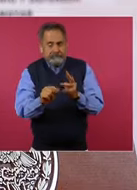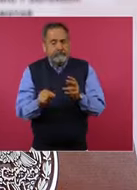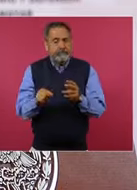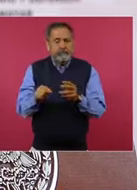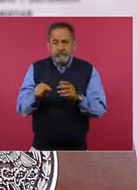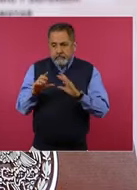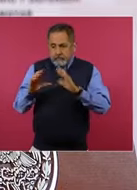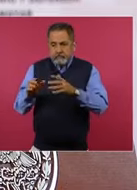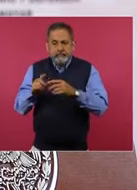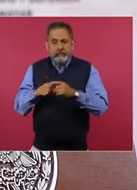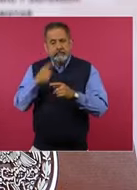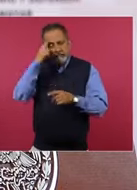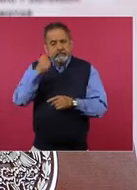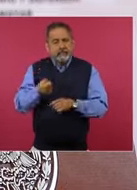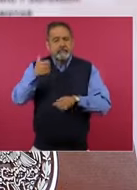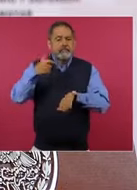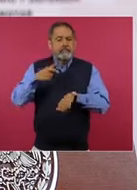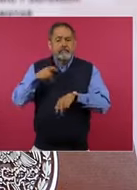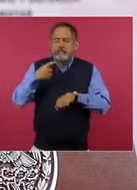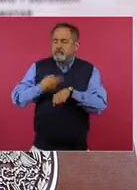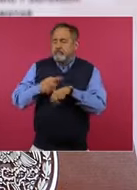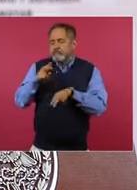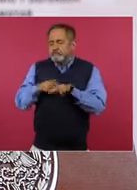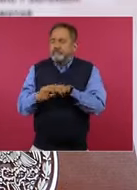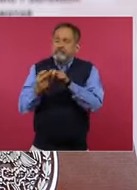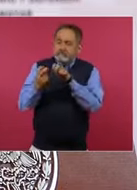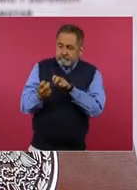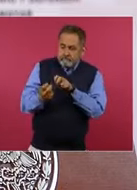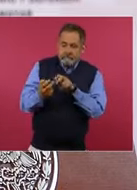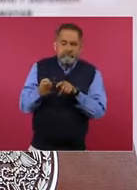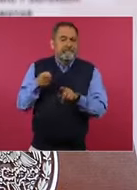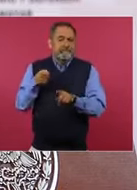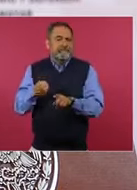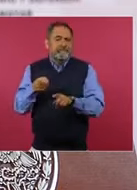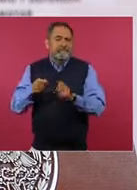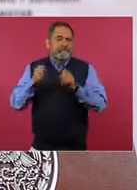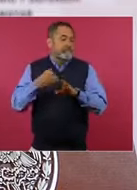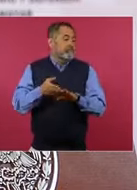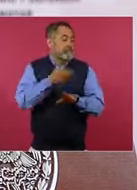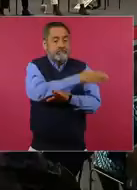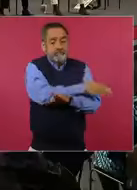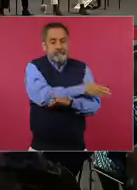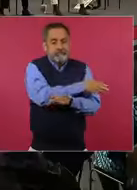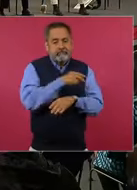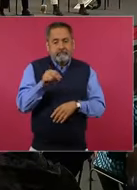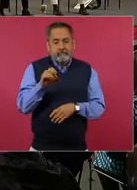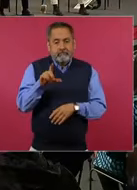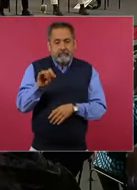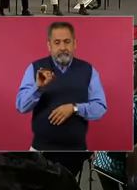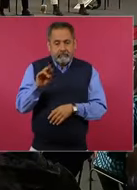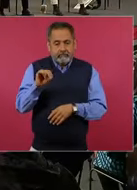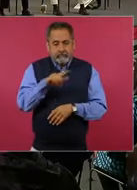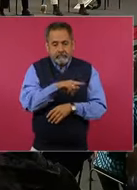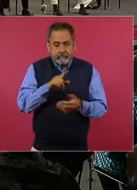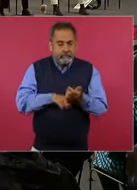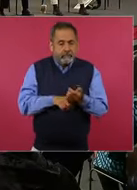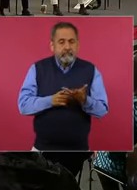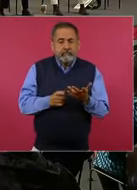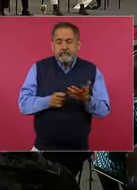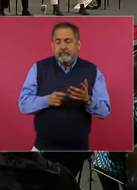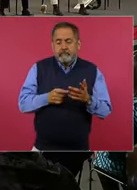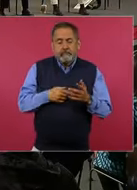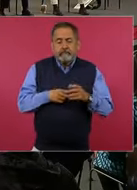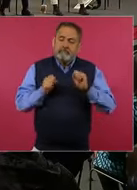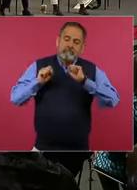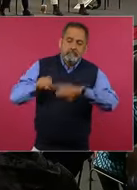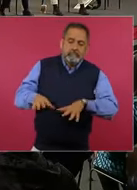en el primer nivel de atención. Si algo se abandonó en toda la etapa neoliberal en donde no había los negocios que se podían